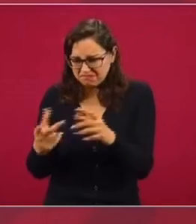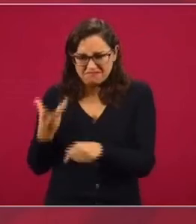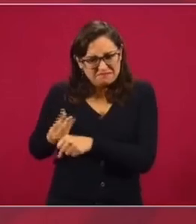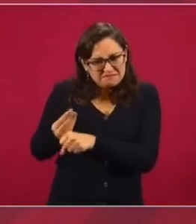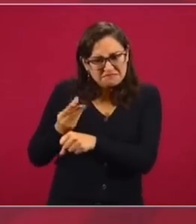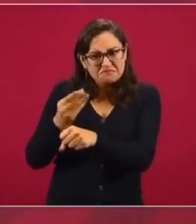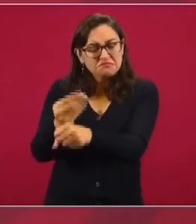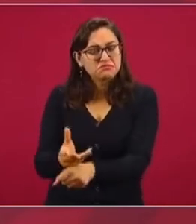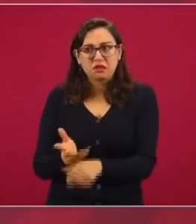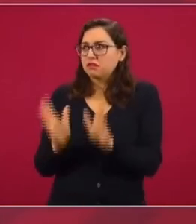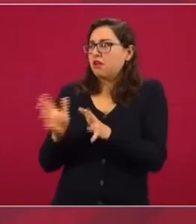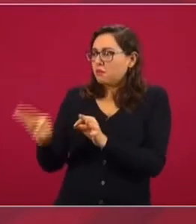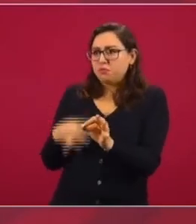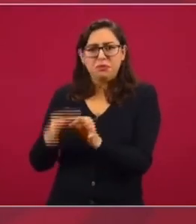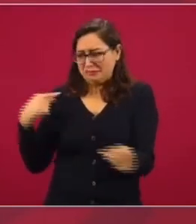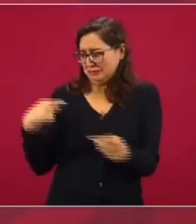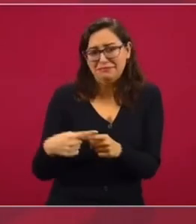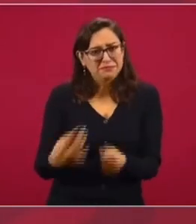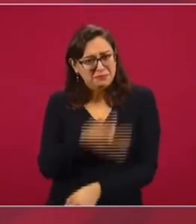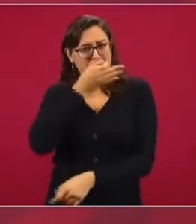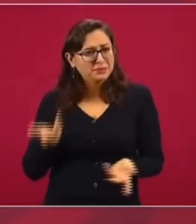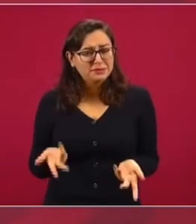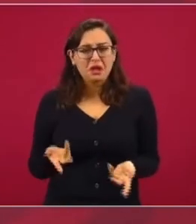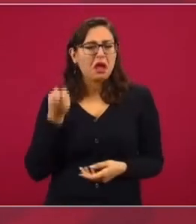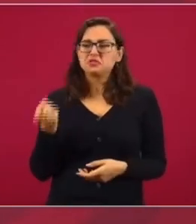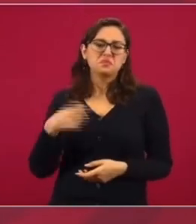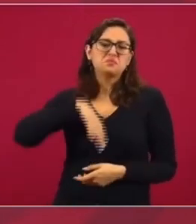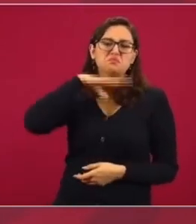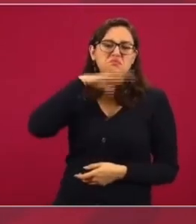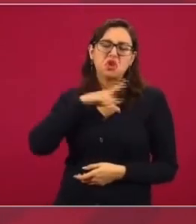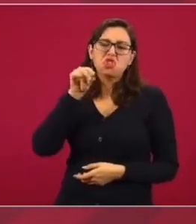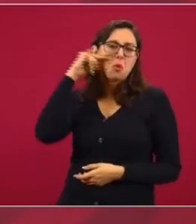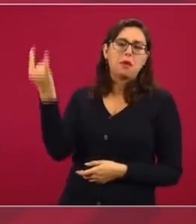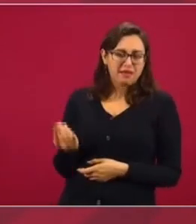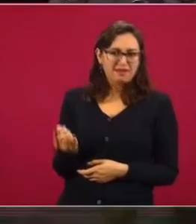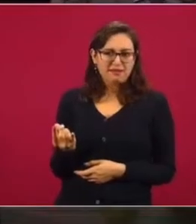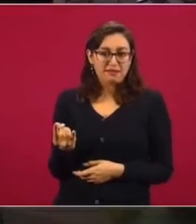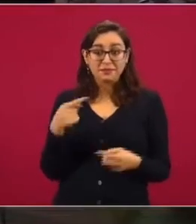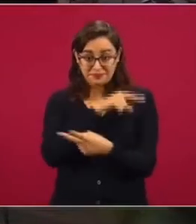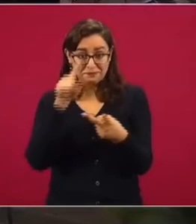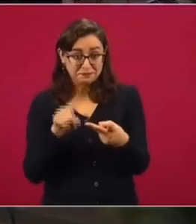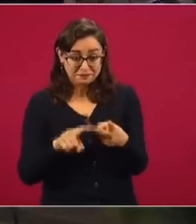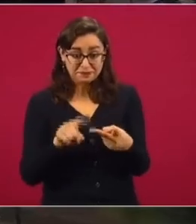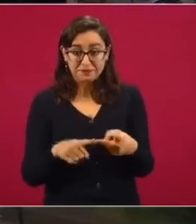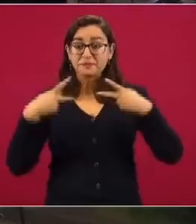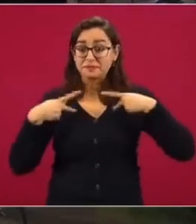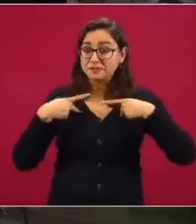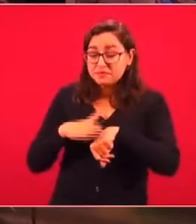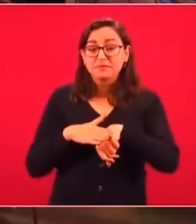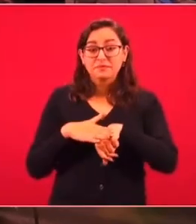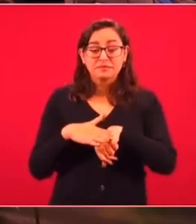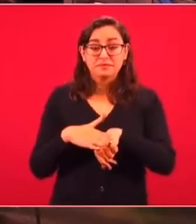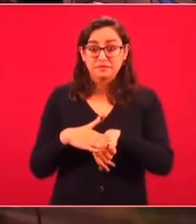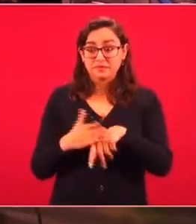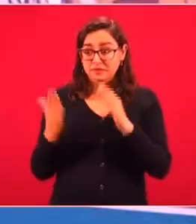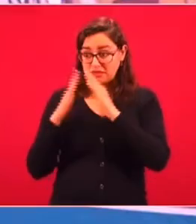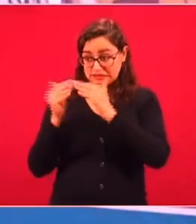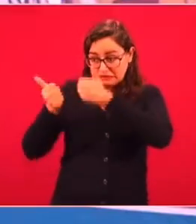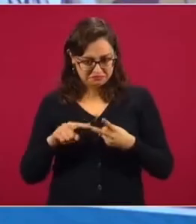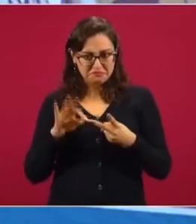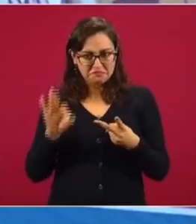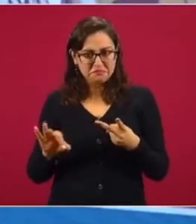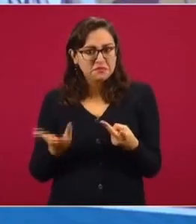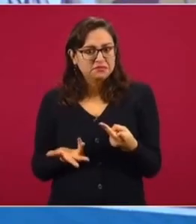a los enfermos. Y que se tomaron medidas acertadas cuando se llamó a la gente a que se cuidaran en sus